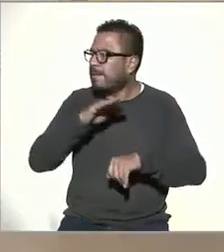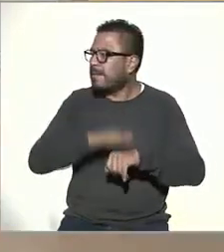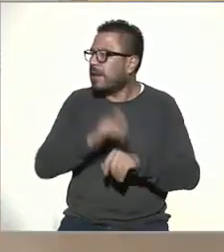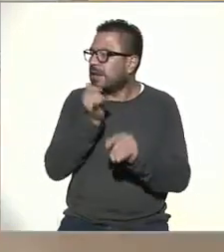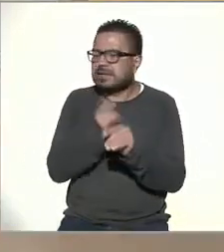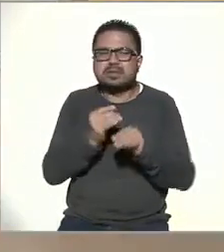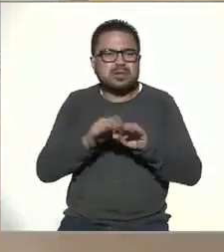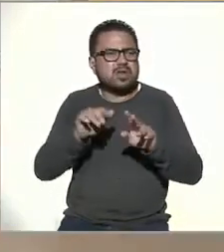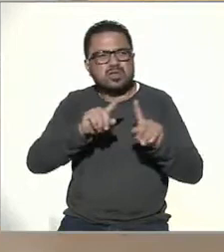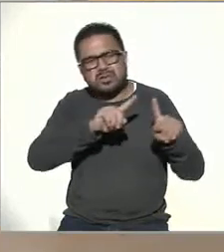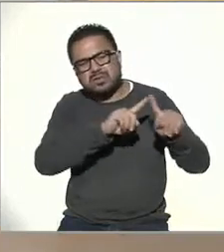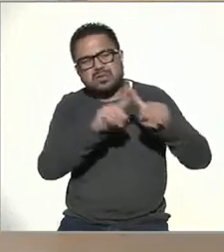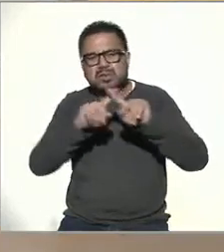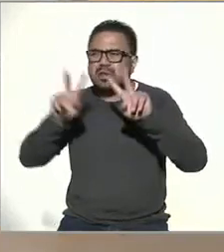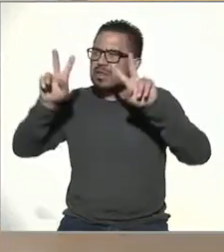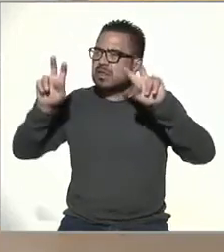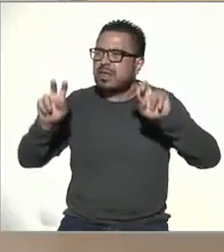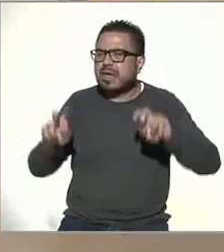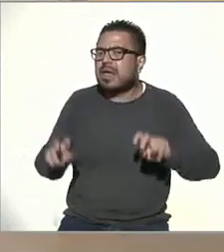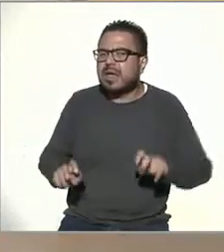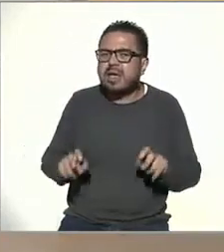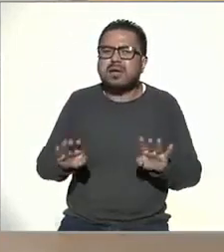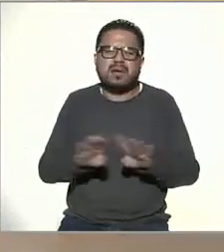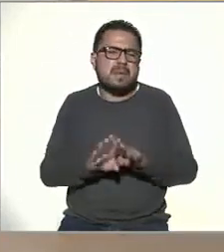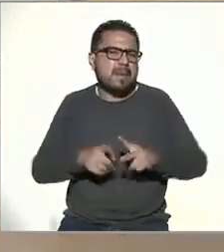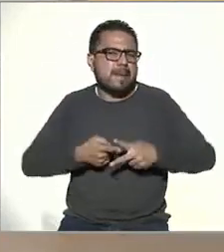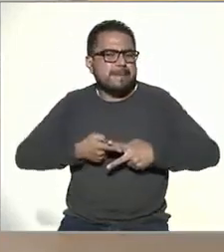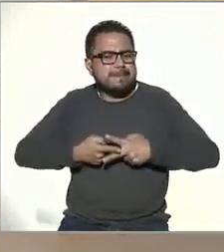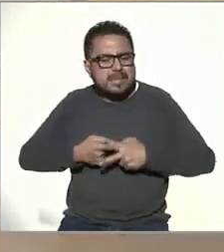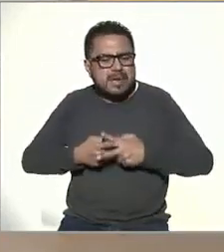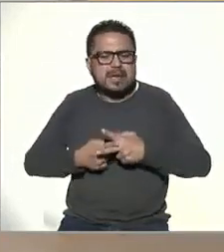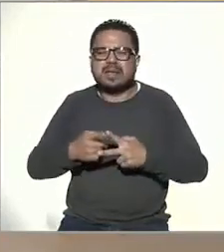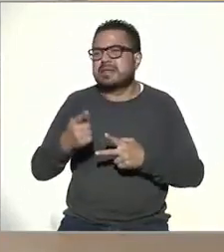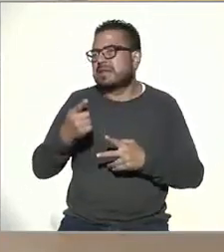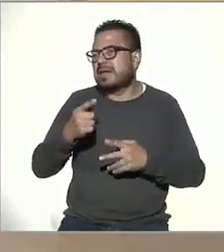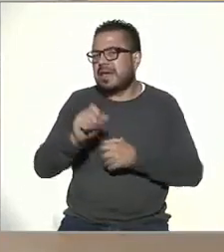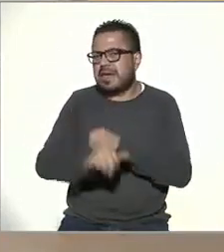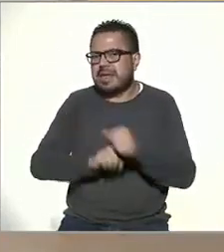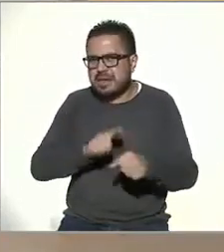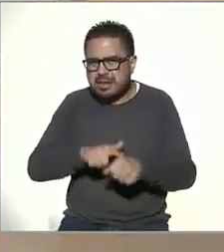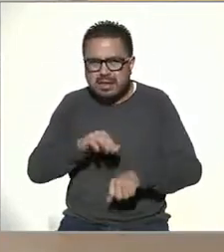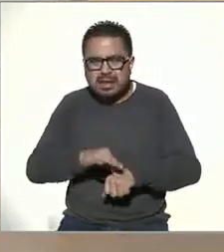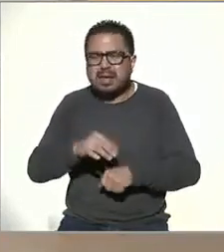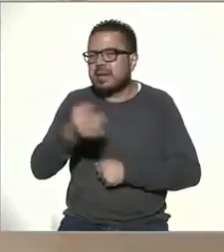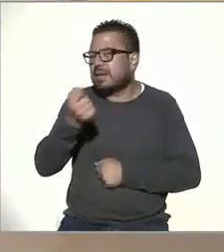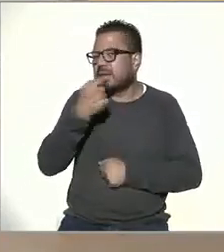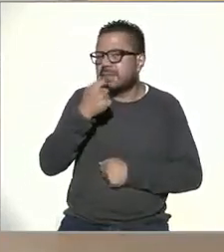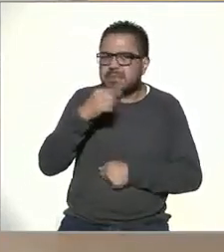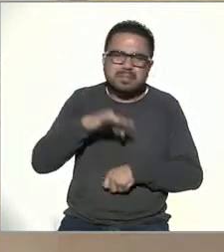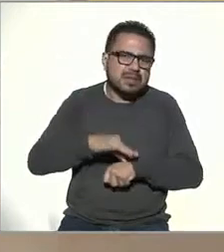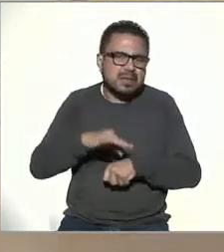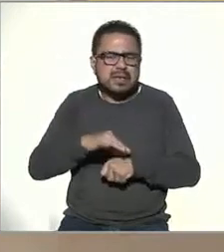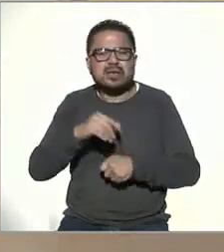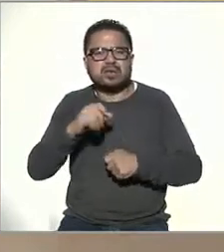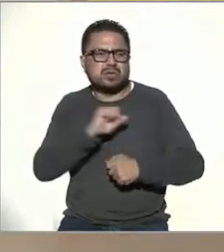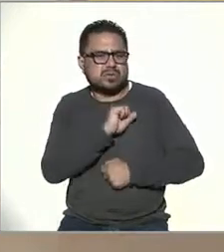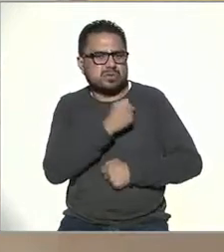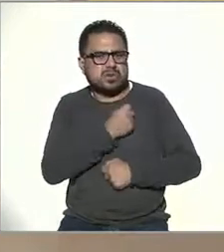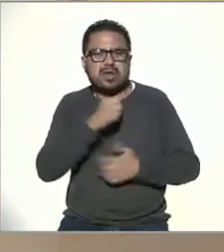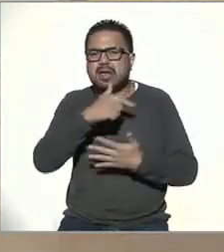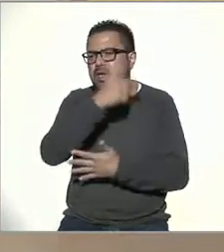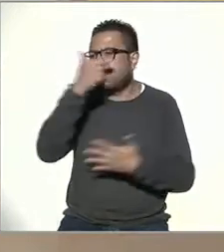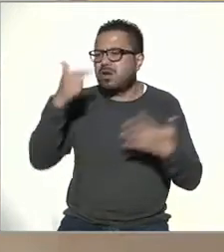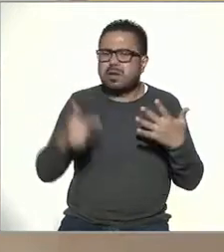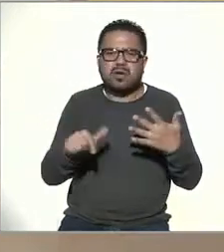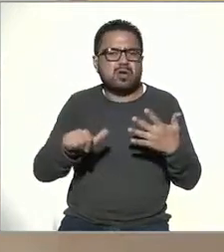de todas las materias, ya sea de matemáticas, veterinaria, medicina, nutrición, geografía y otros